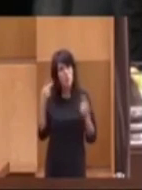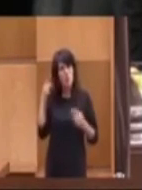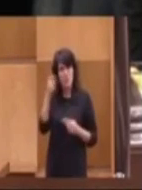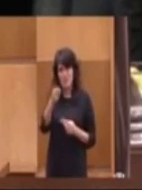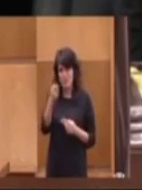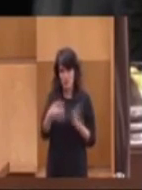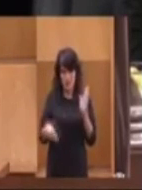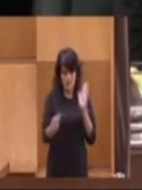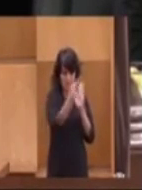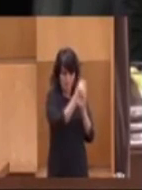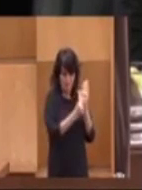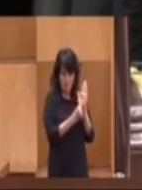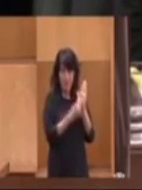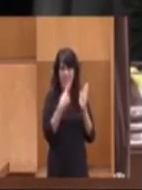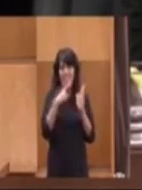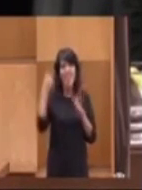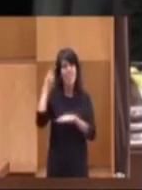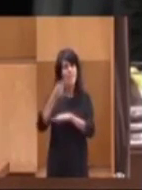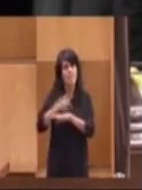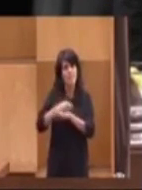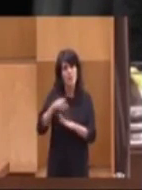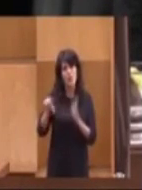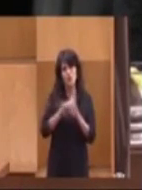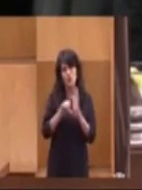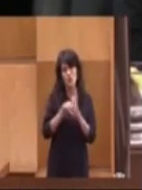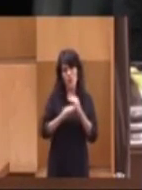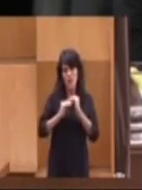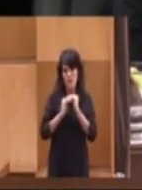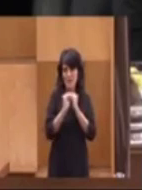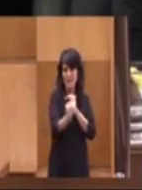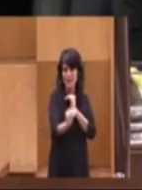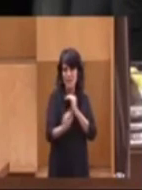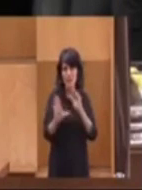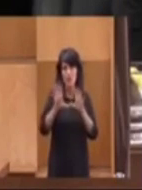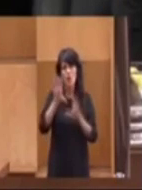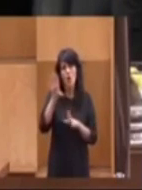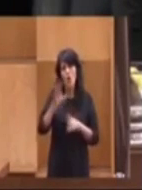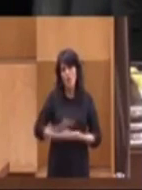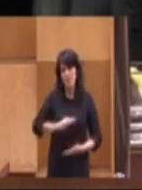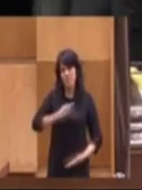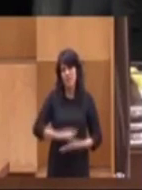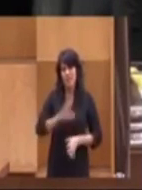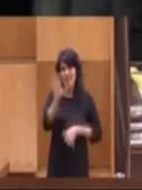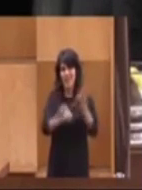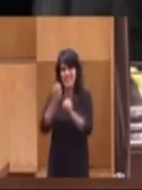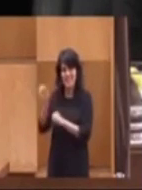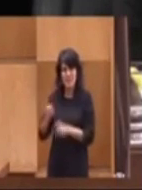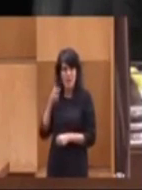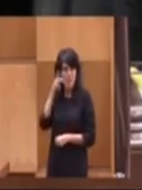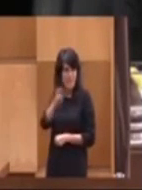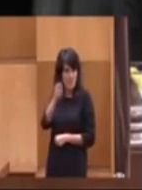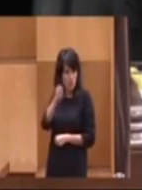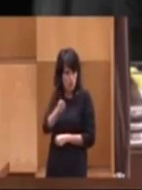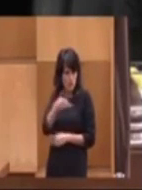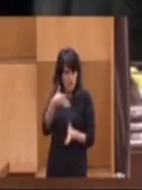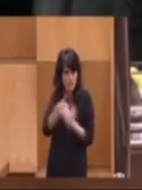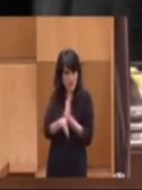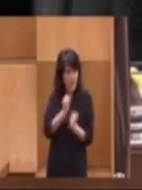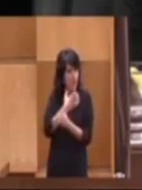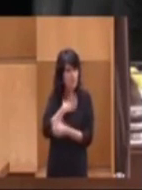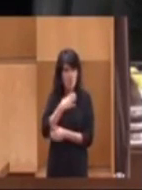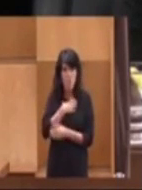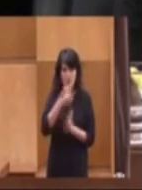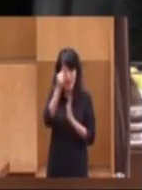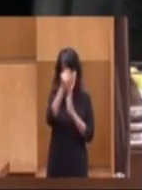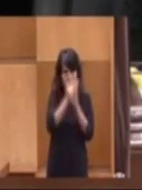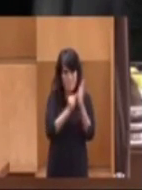Un artículo que recoja como obligación constitucional el mantenimiento del poder adquisitivo real de las pensiones y, por tanto, la imposibilidad de que ningún